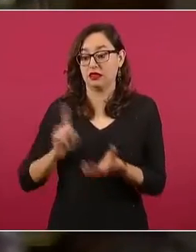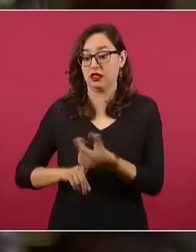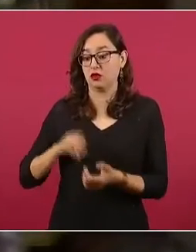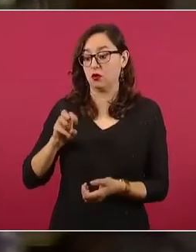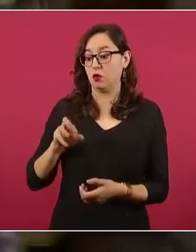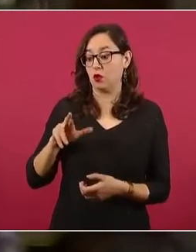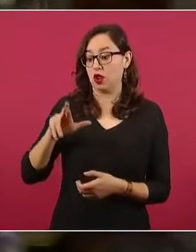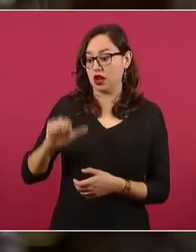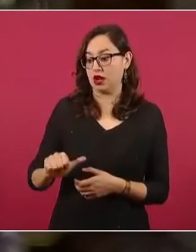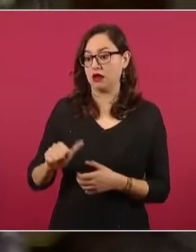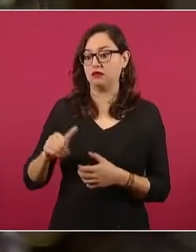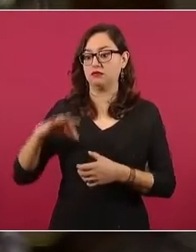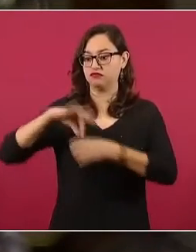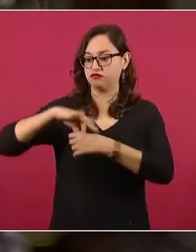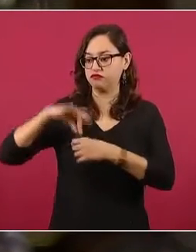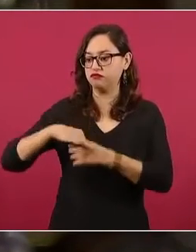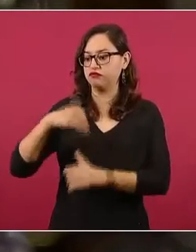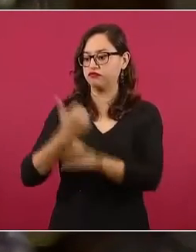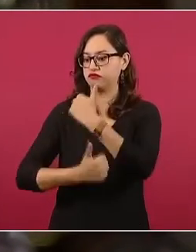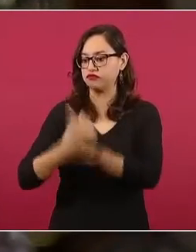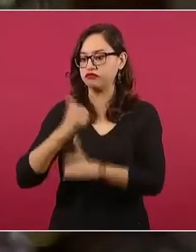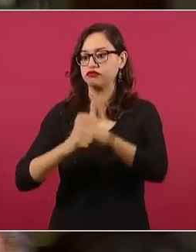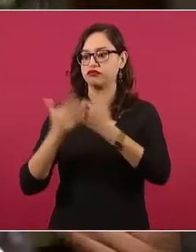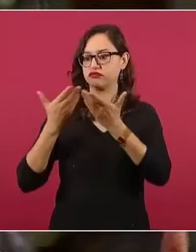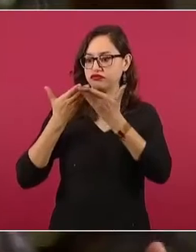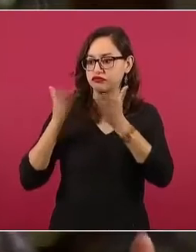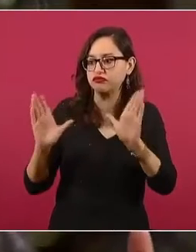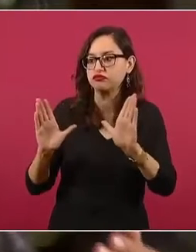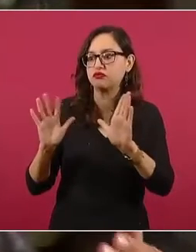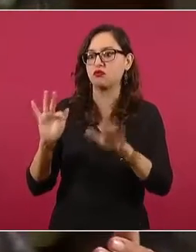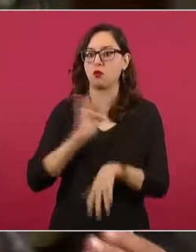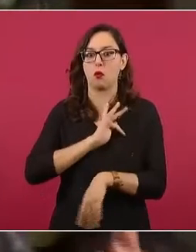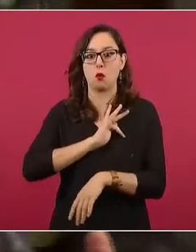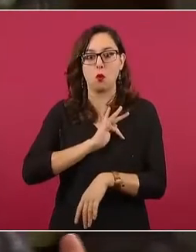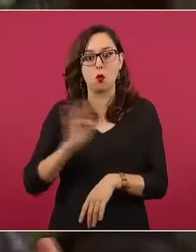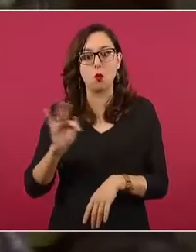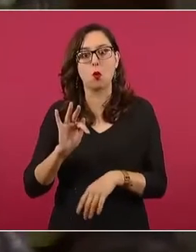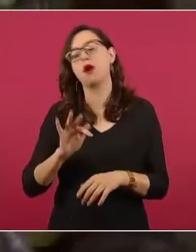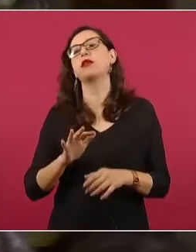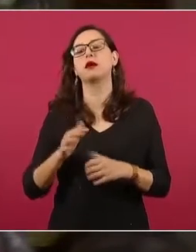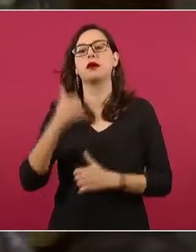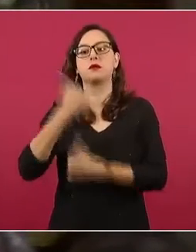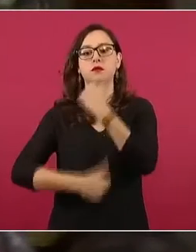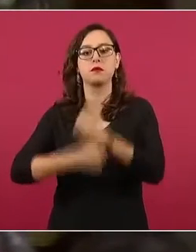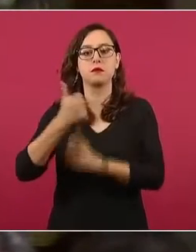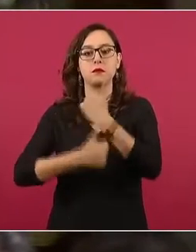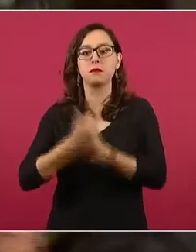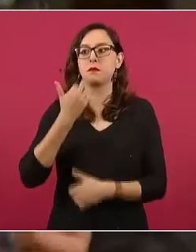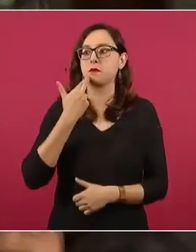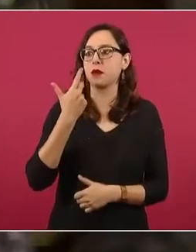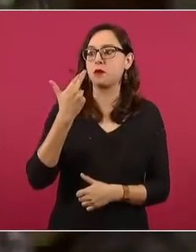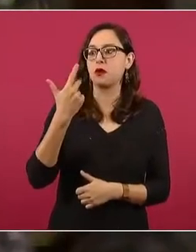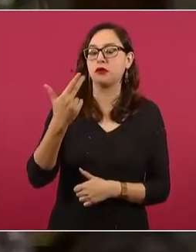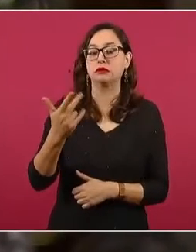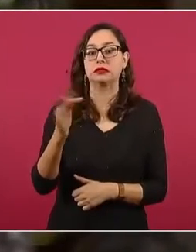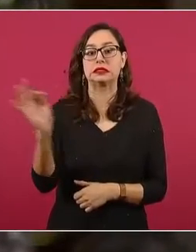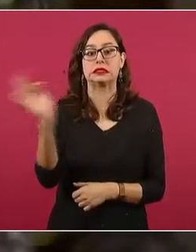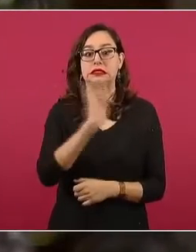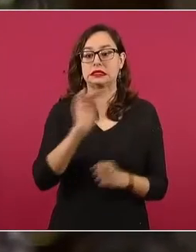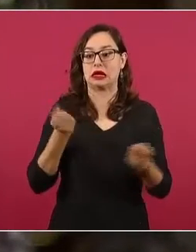y tiene posibilidades de conseguir más posiciones políticas, se desboque?